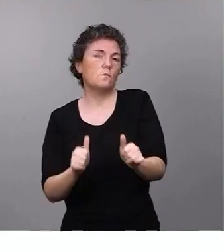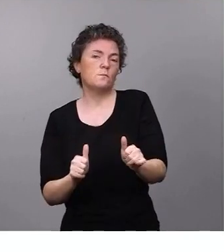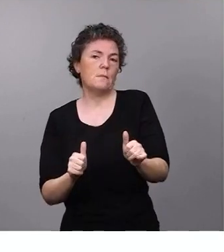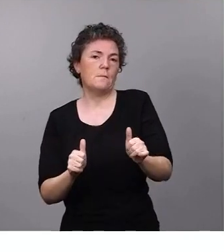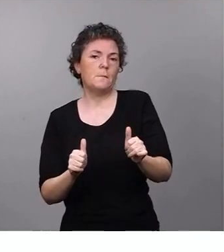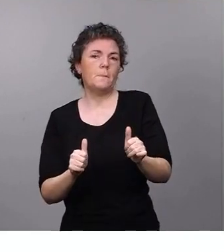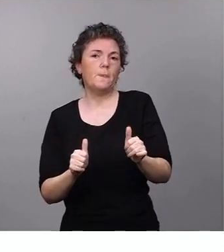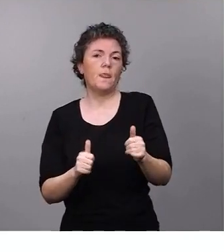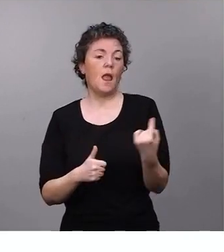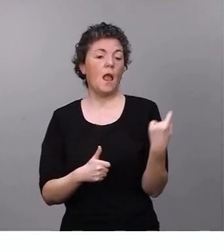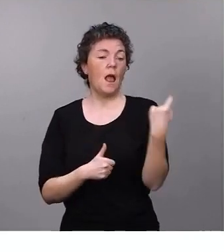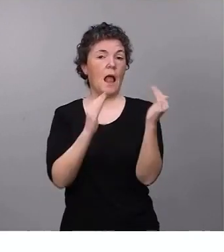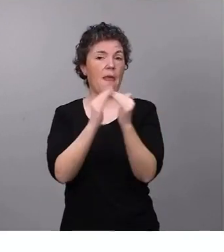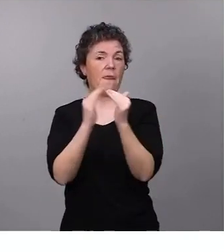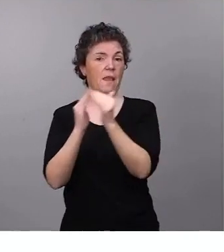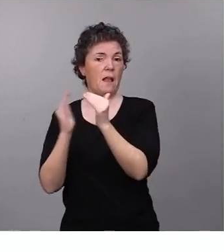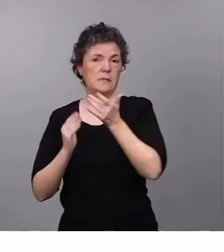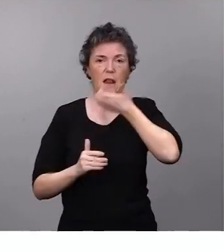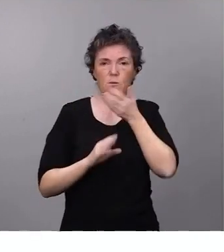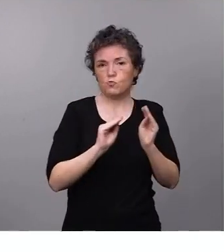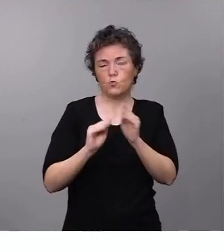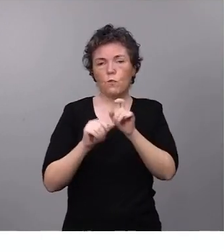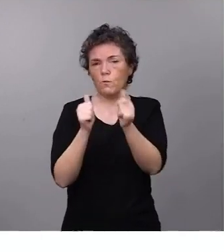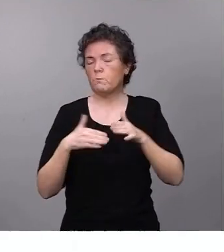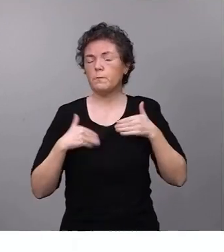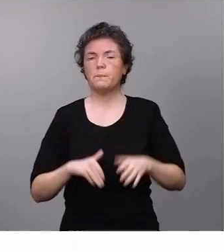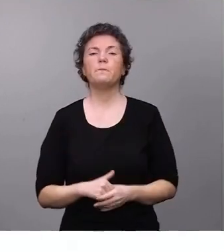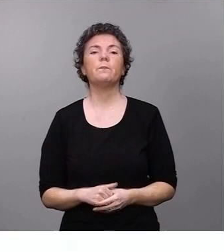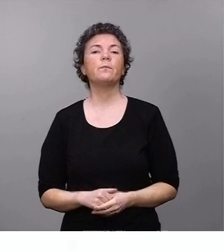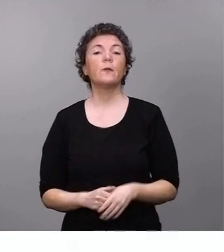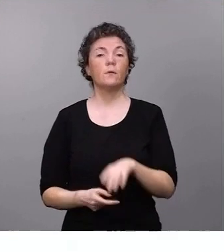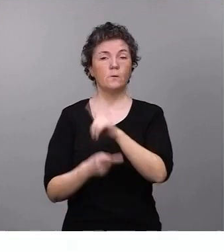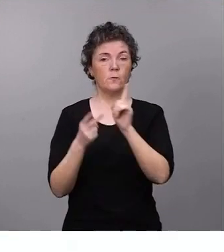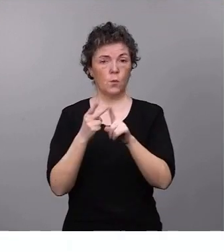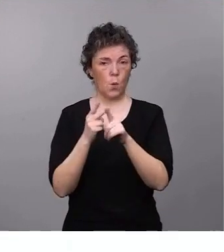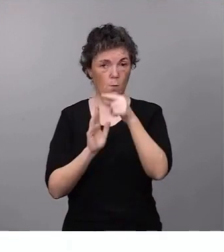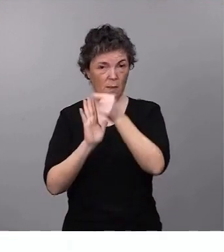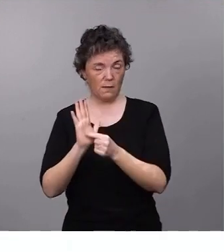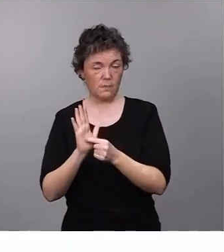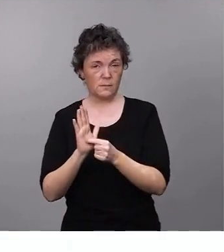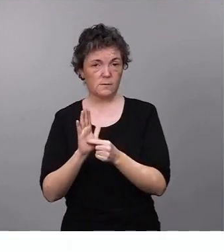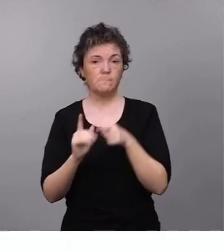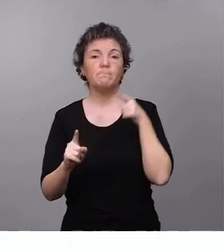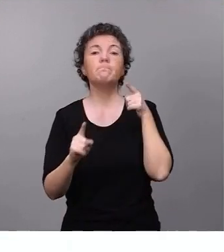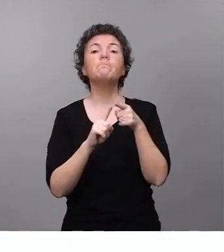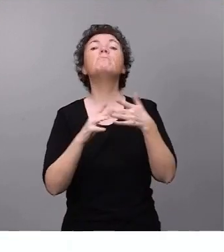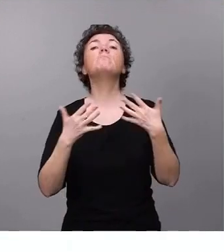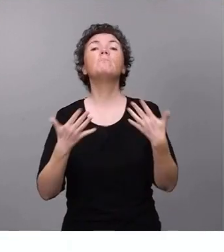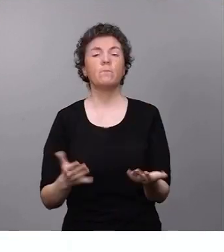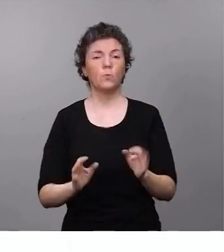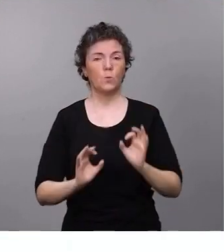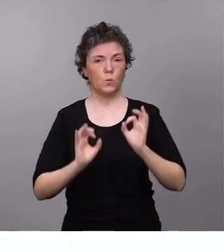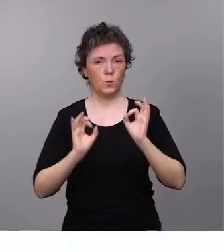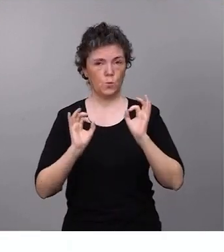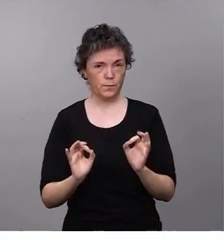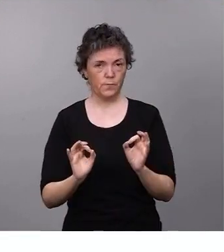casa calefaccione su hogar. El segundo bloque de medidas tiene por finalidad precisar qué significa